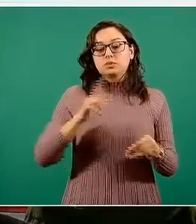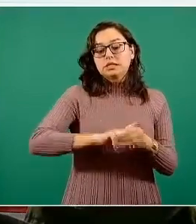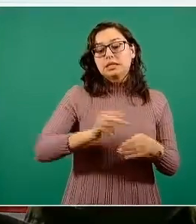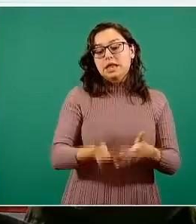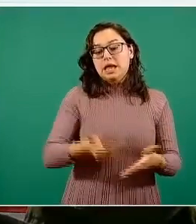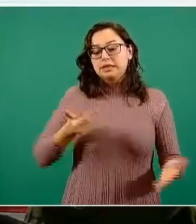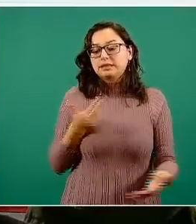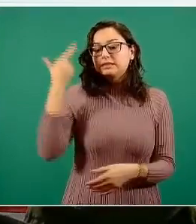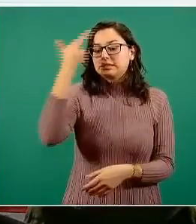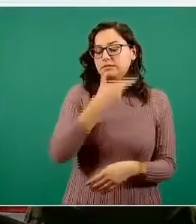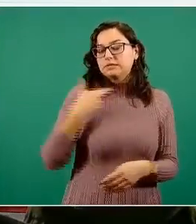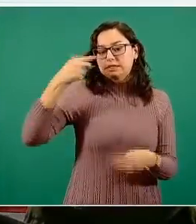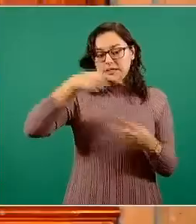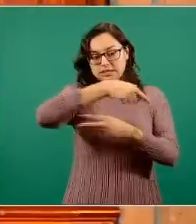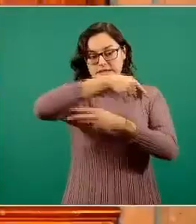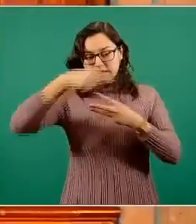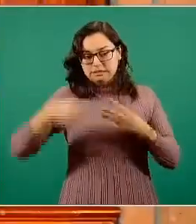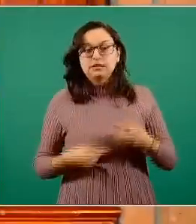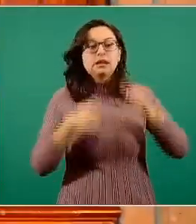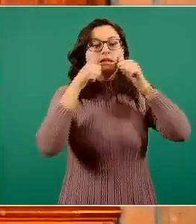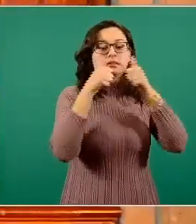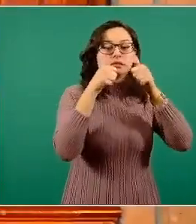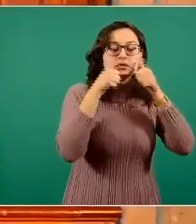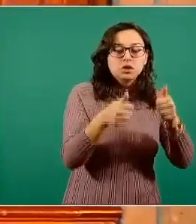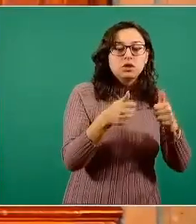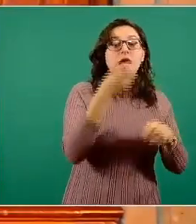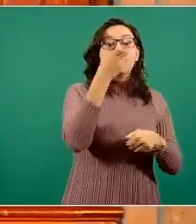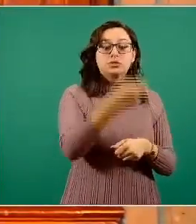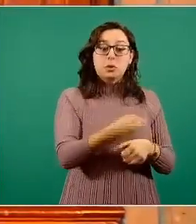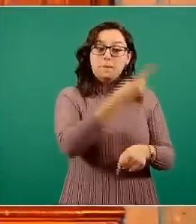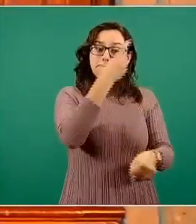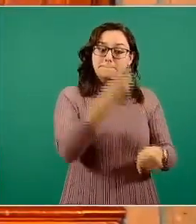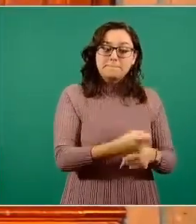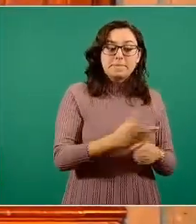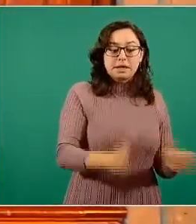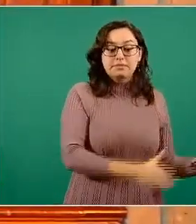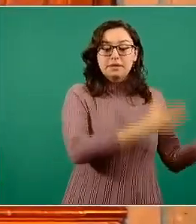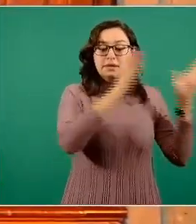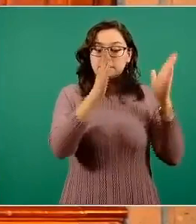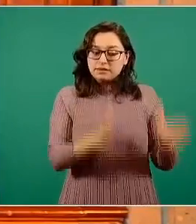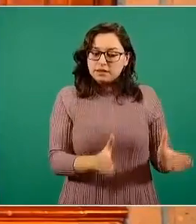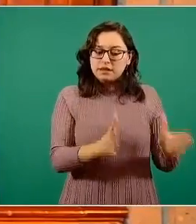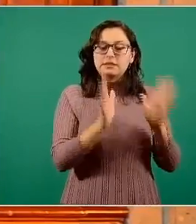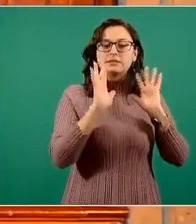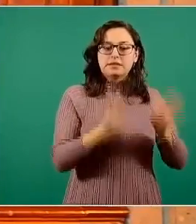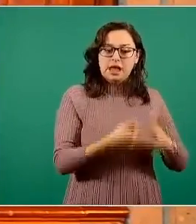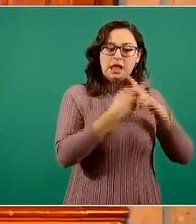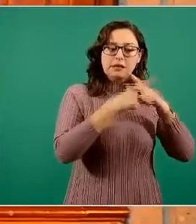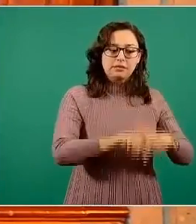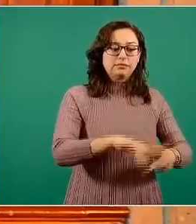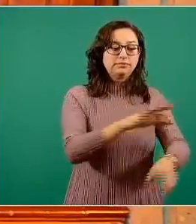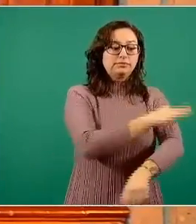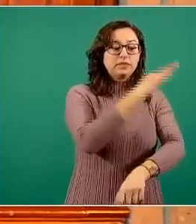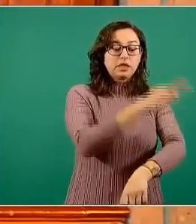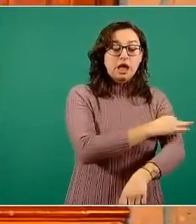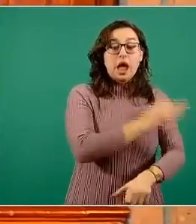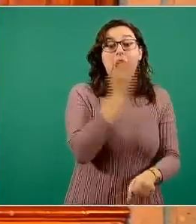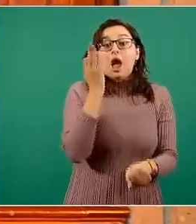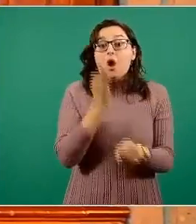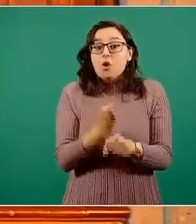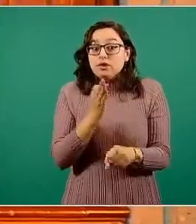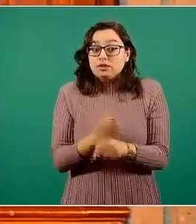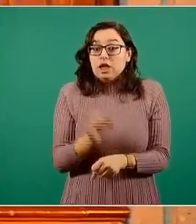estamos ahorita en la primera etapa. Ya anunciamos esta mañana que se abre el preregistro